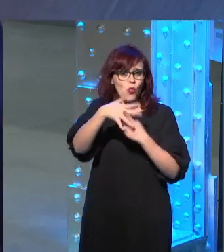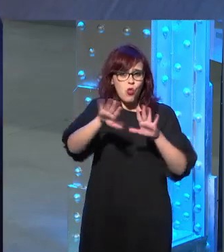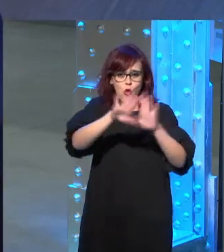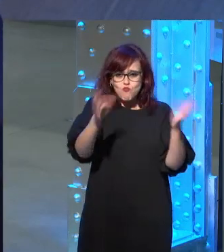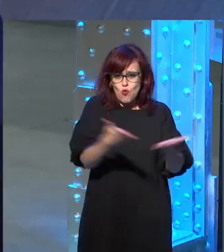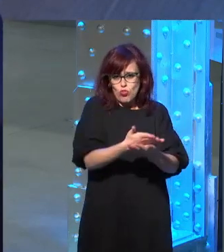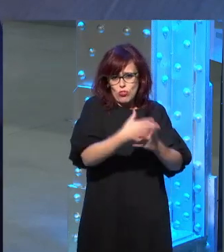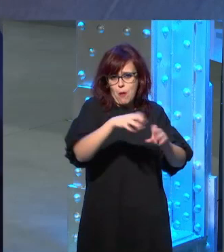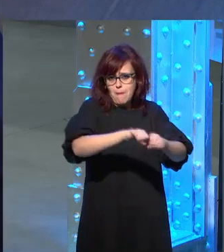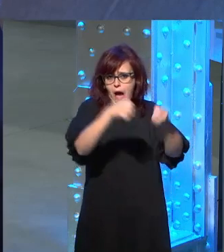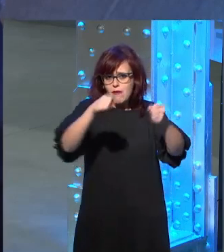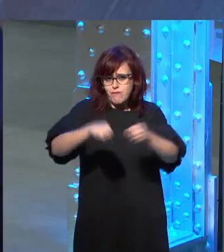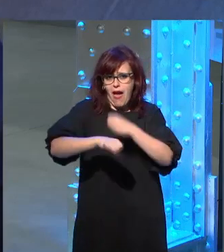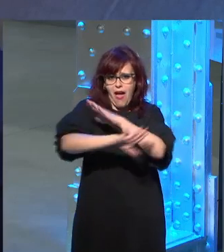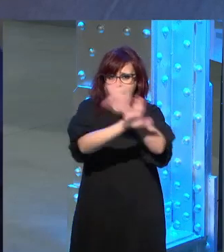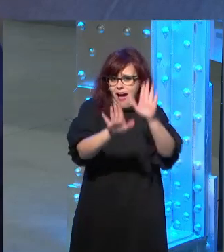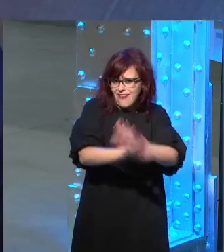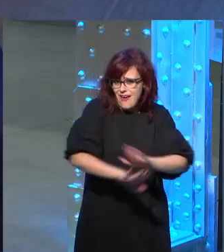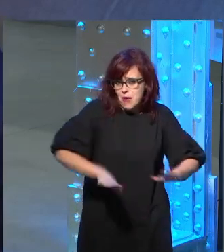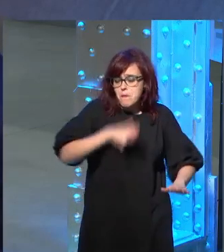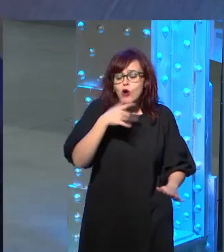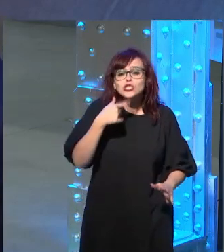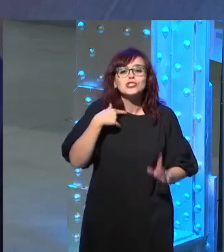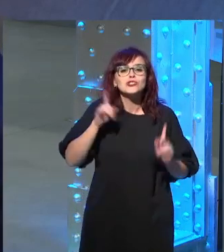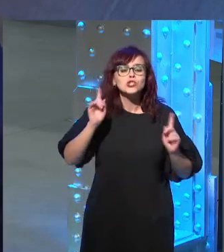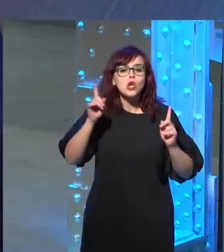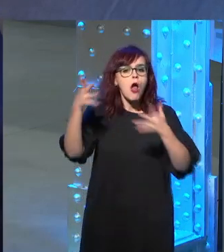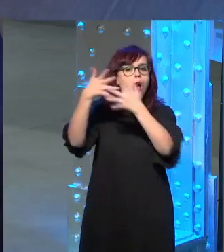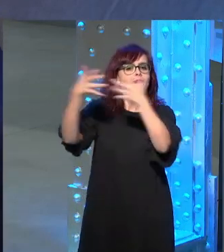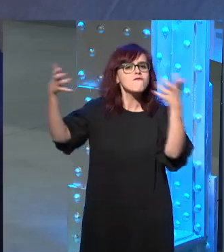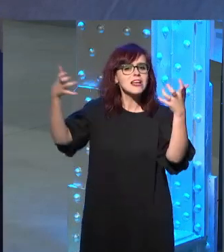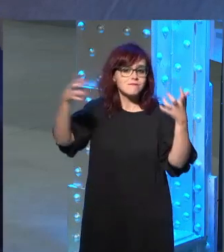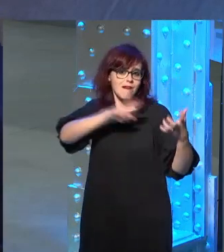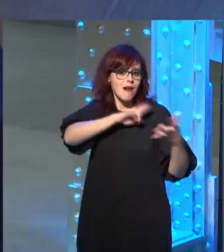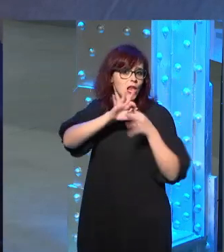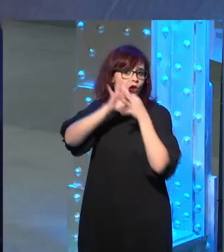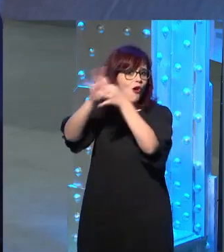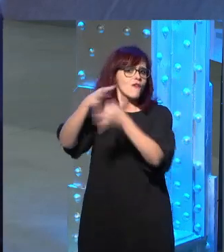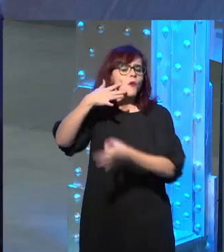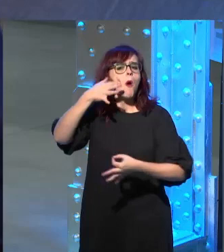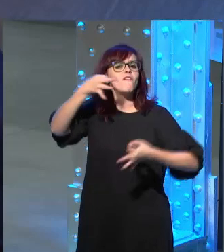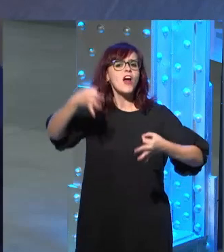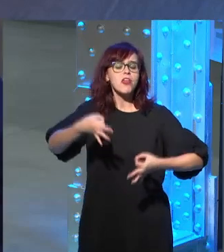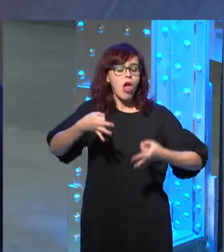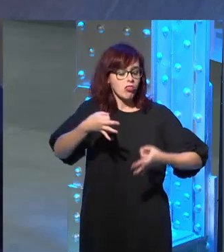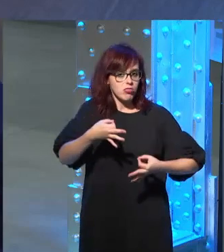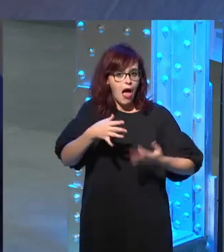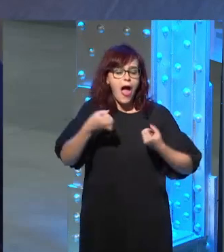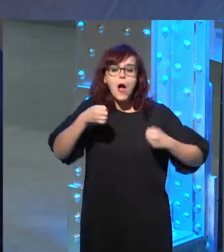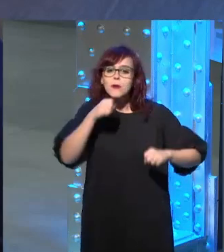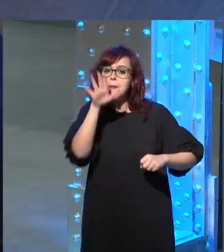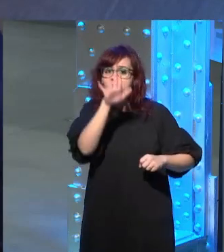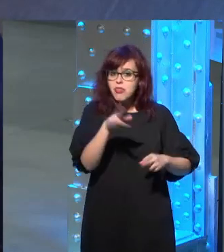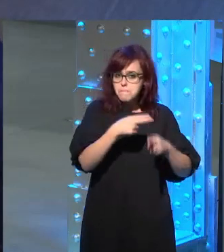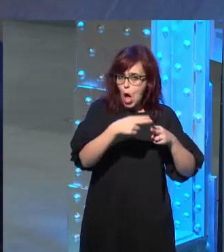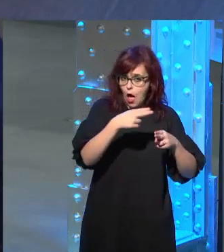es si es necesario en nombre de una verdad que siempre es religiosa ¿no? aunque aparezca política es en el fondo